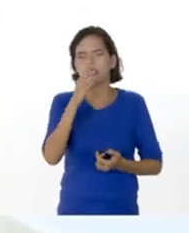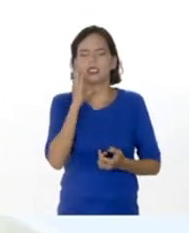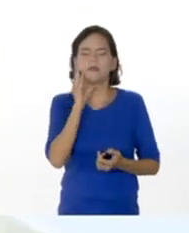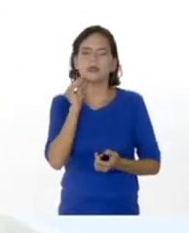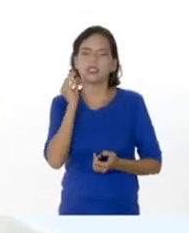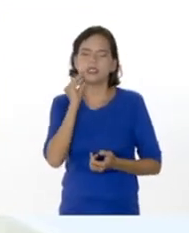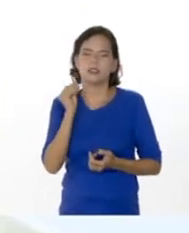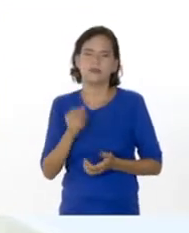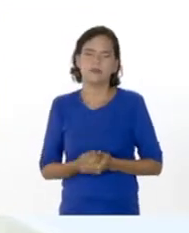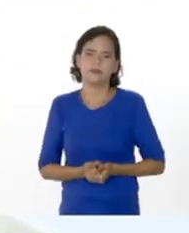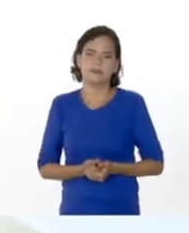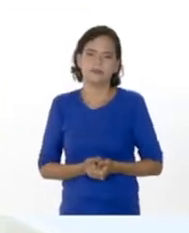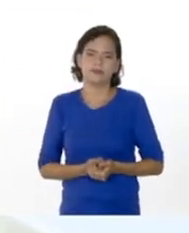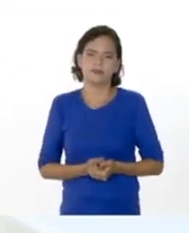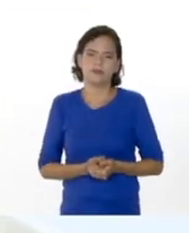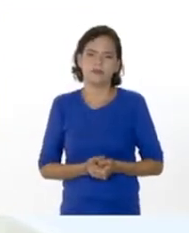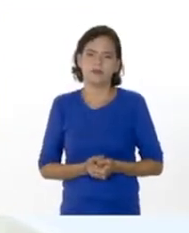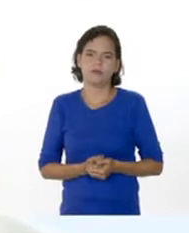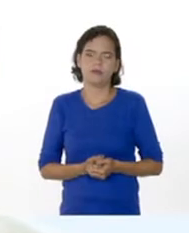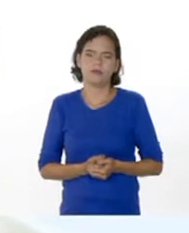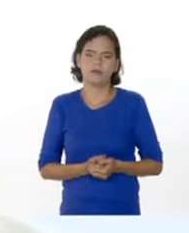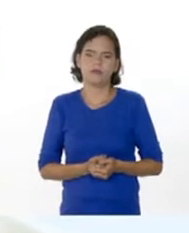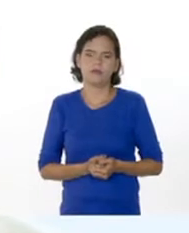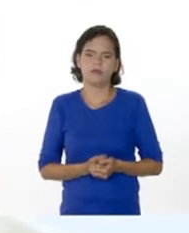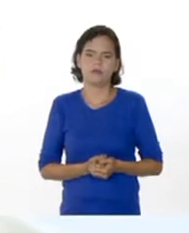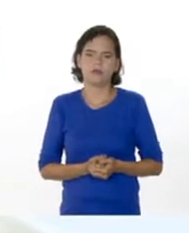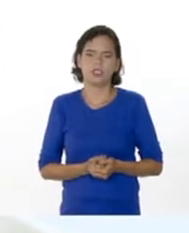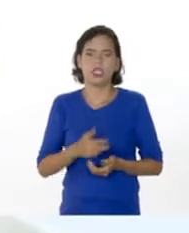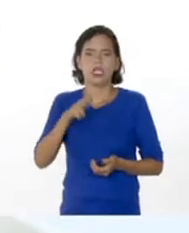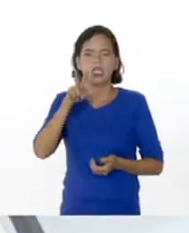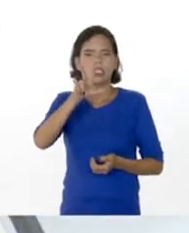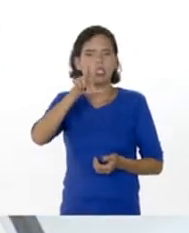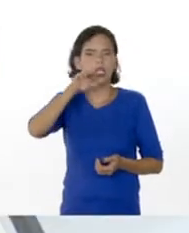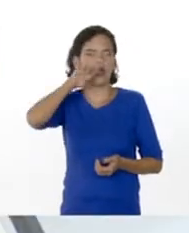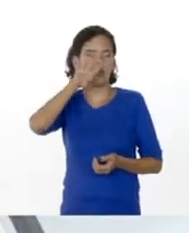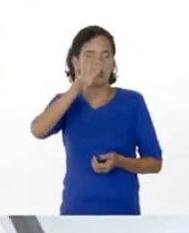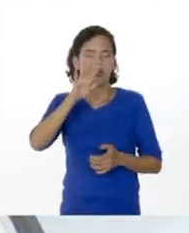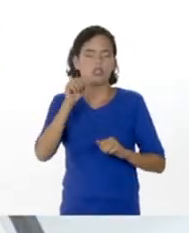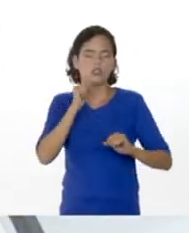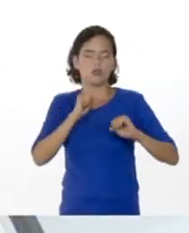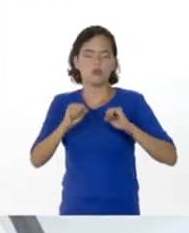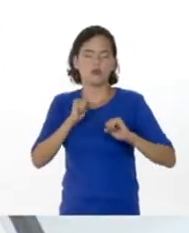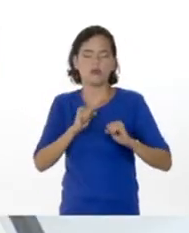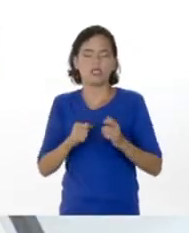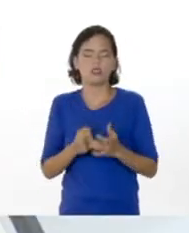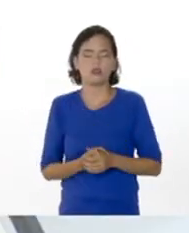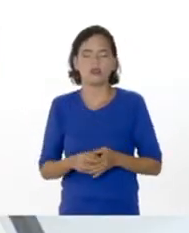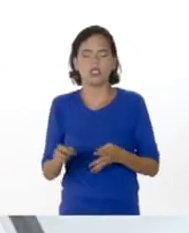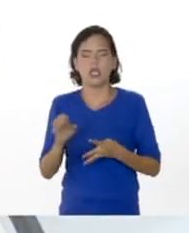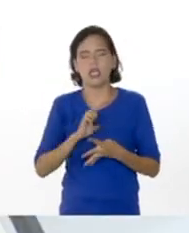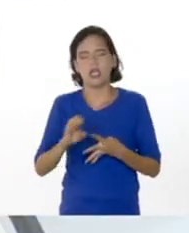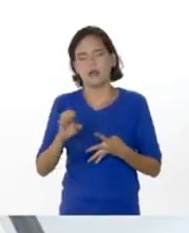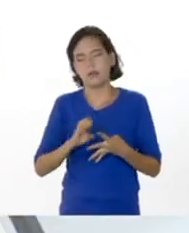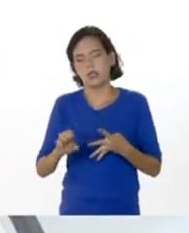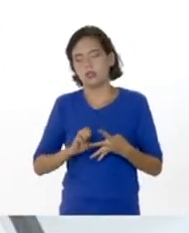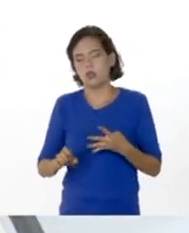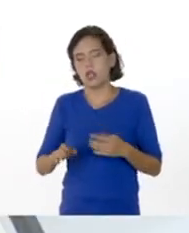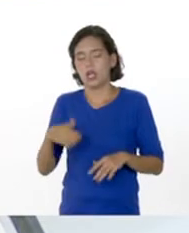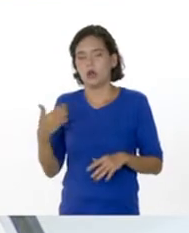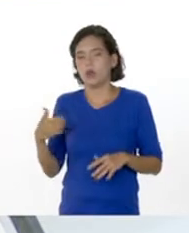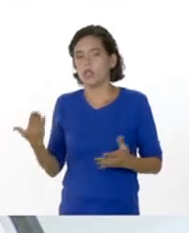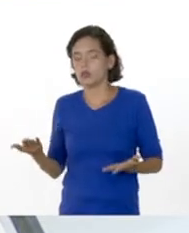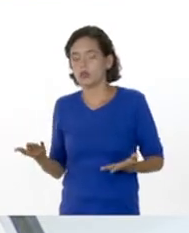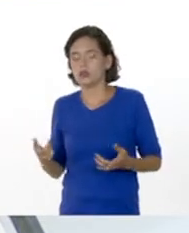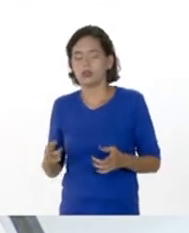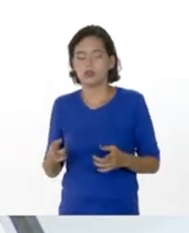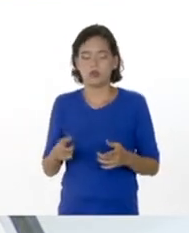experiencia, explicar que en el siguiente video se observaron tres o cuatro movimientos de fluido, la cual pertenecen a si